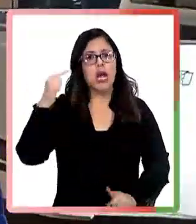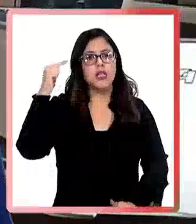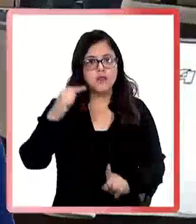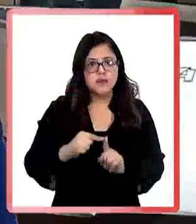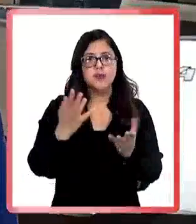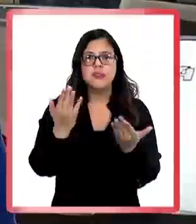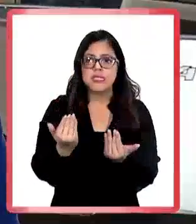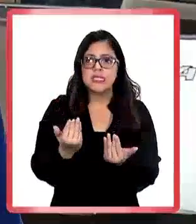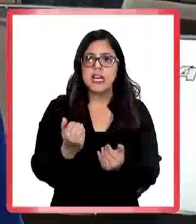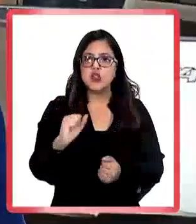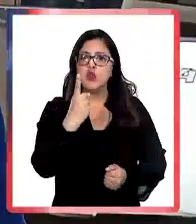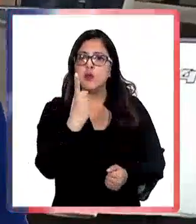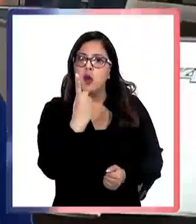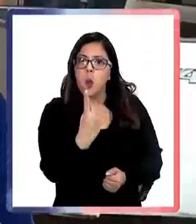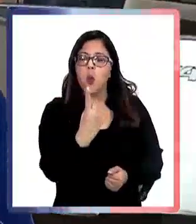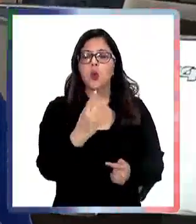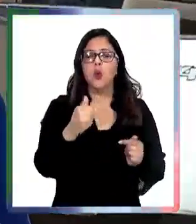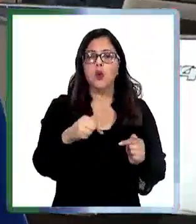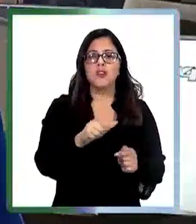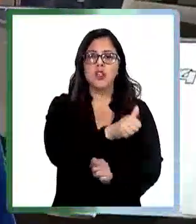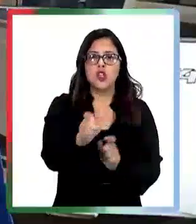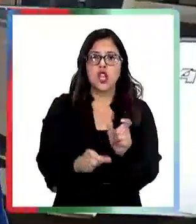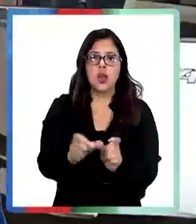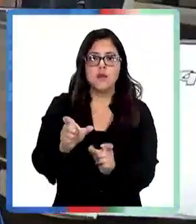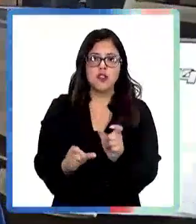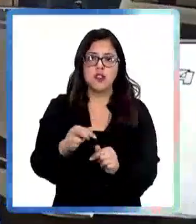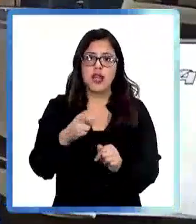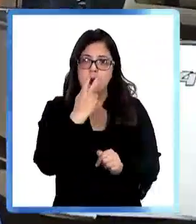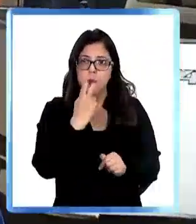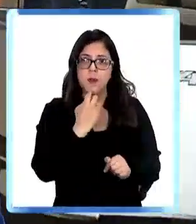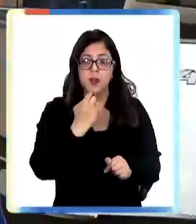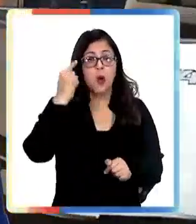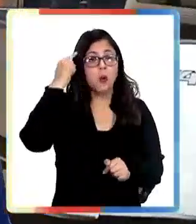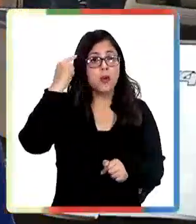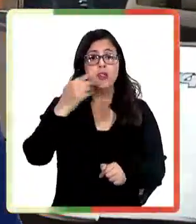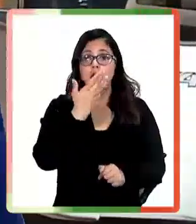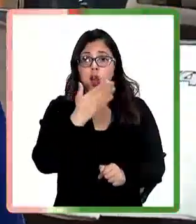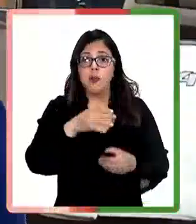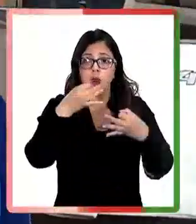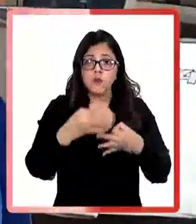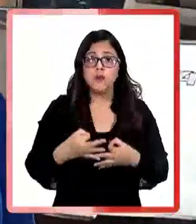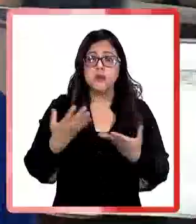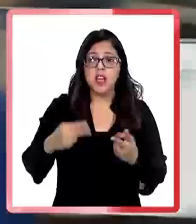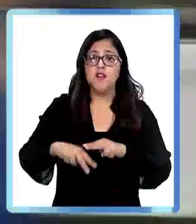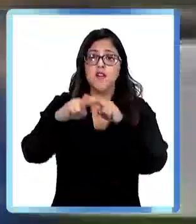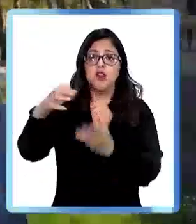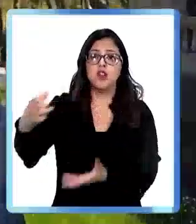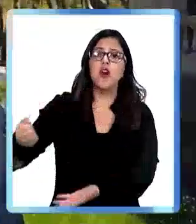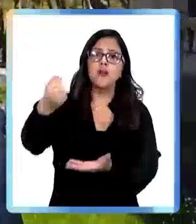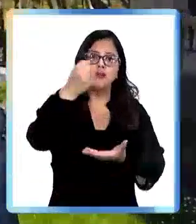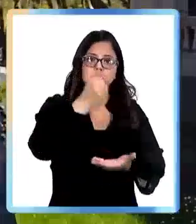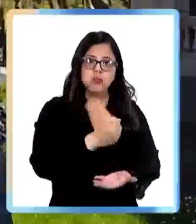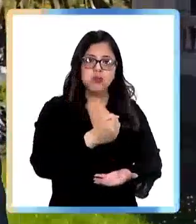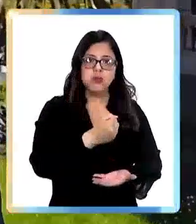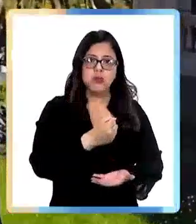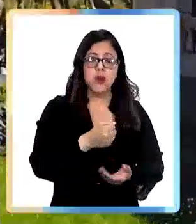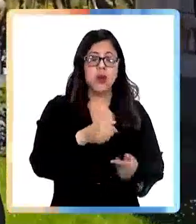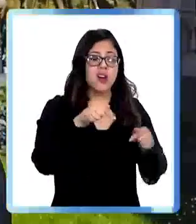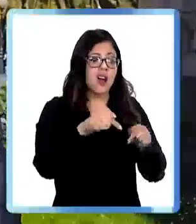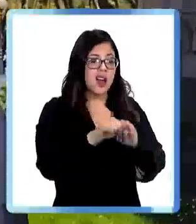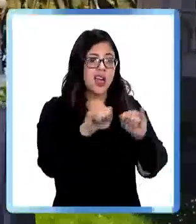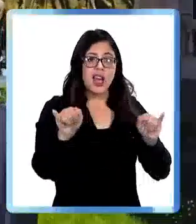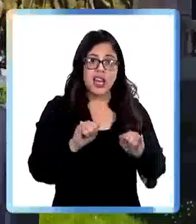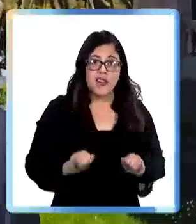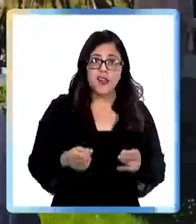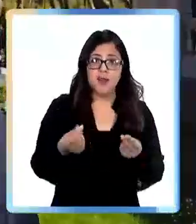necesidad número uno de todos los vecinos y vecinos de Puerto Montt. Creo que lo mejor es que nos entreguen fondos directos. La forma en cómo van a